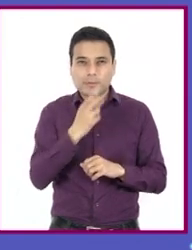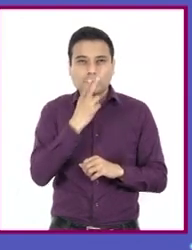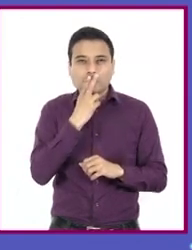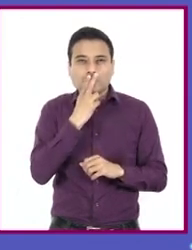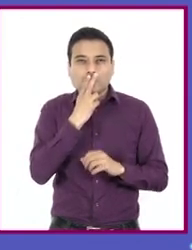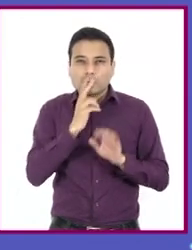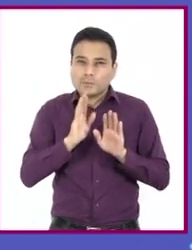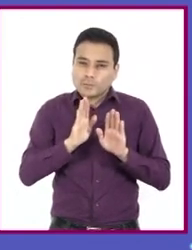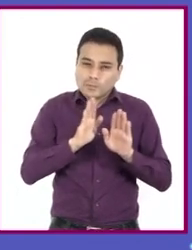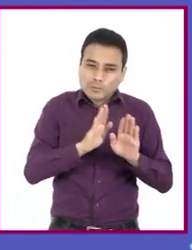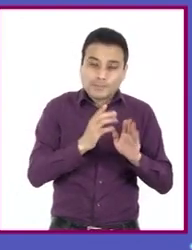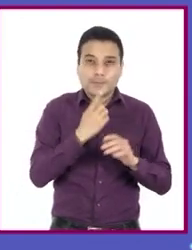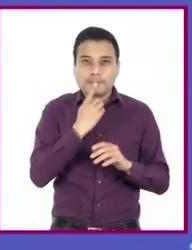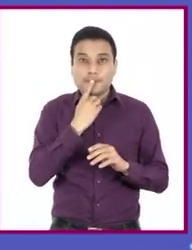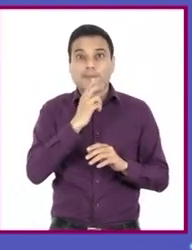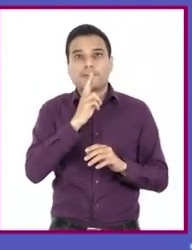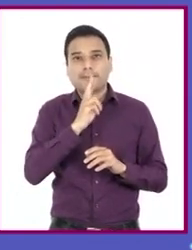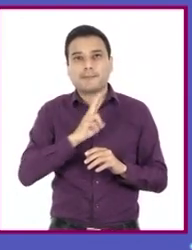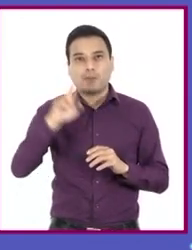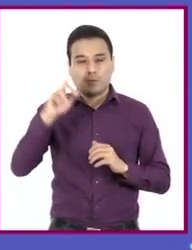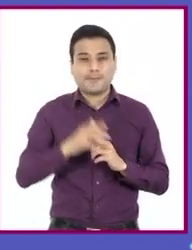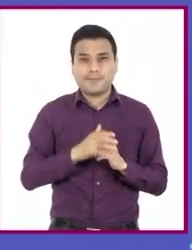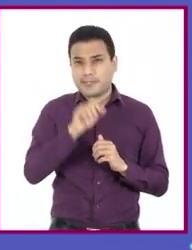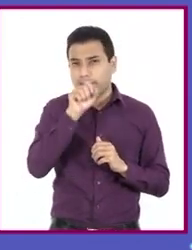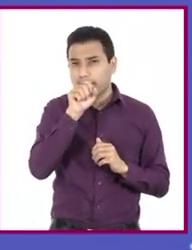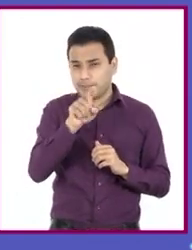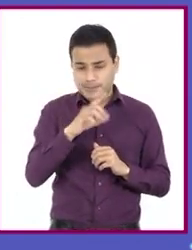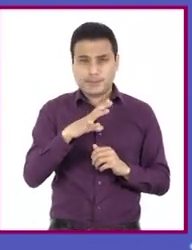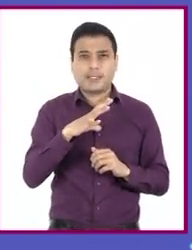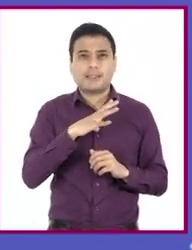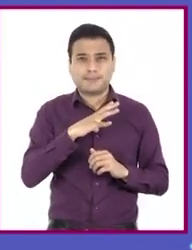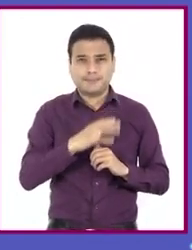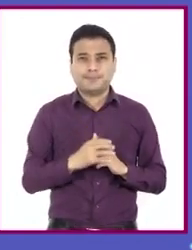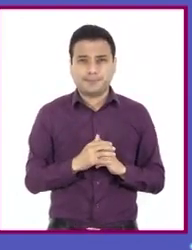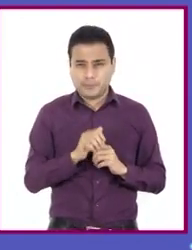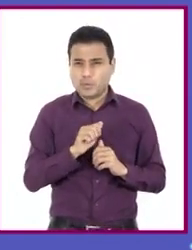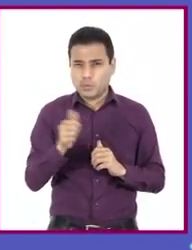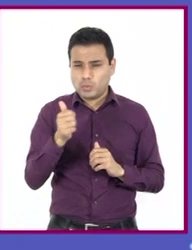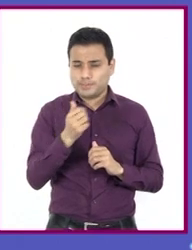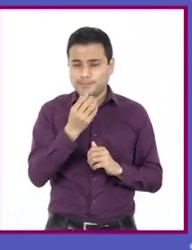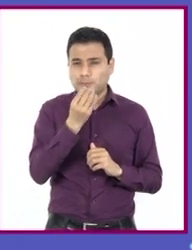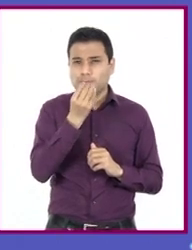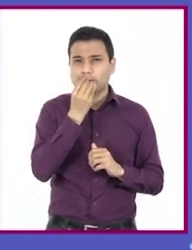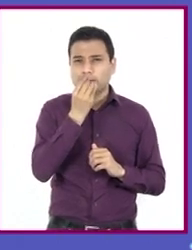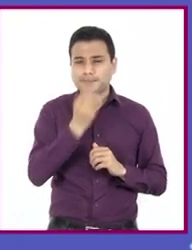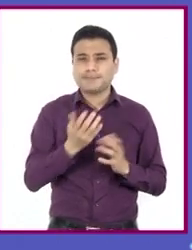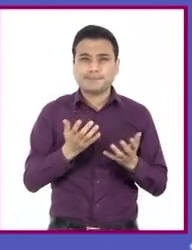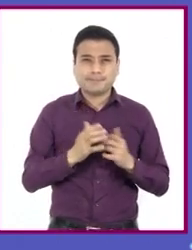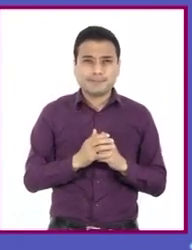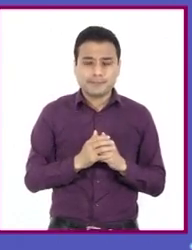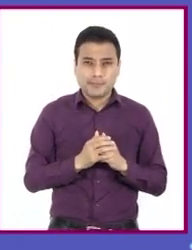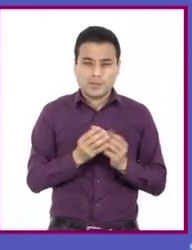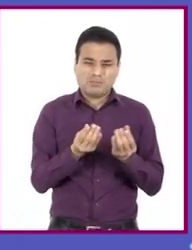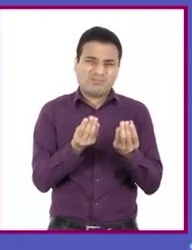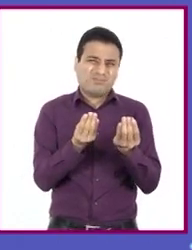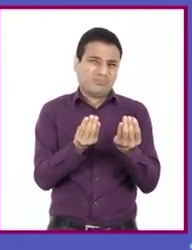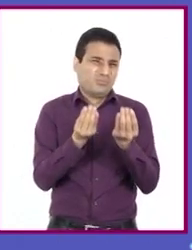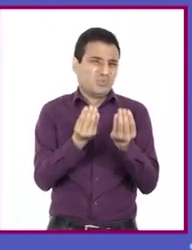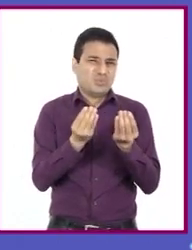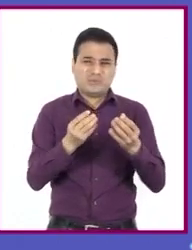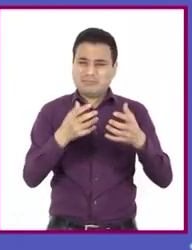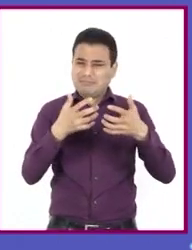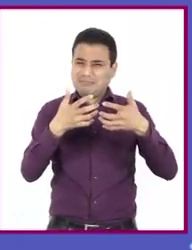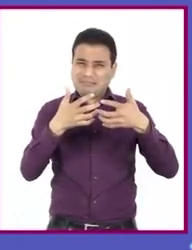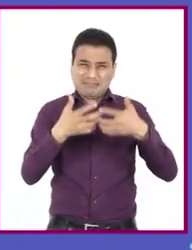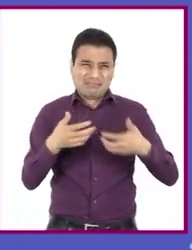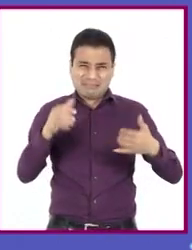sabor sea más agradable. Sin embargo, también tenemos la última clasificación en donde podemos hablar de los alimentos ultraprocesados que ya